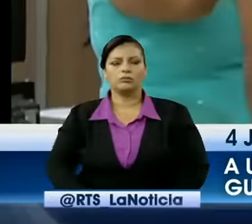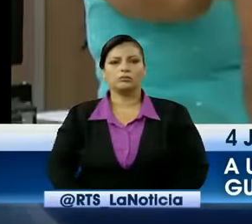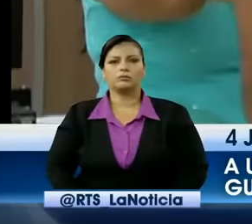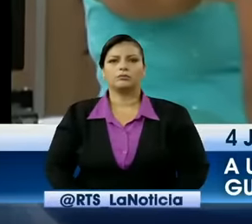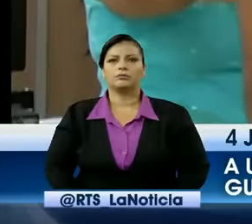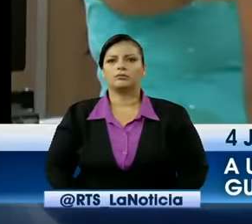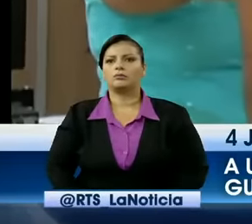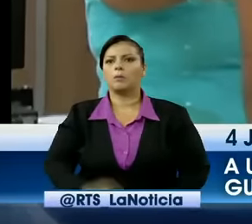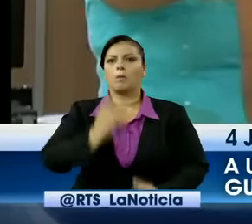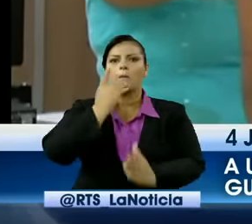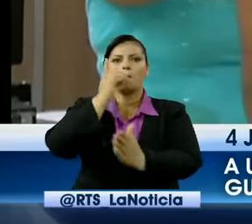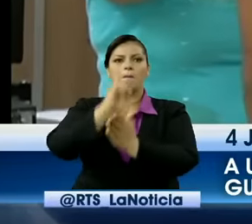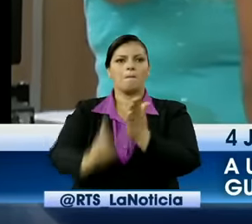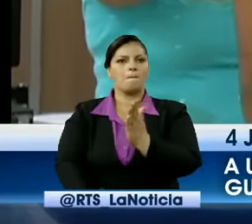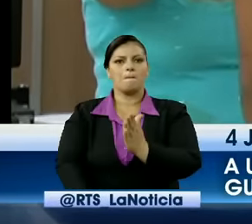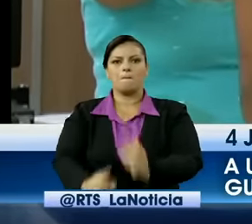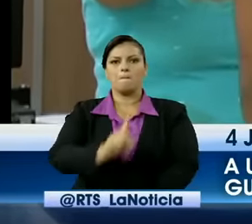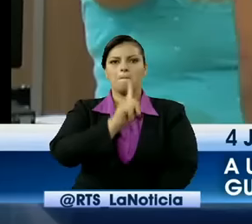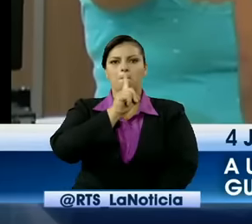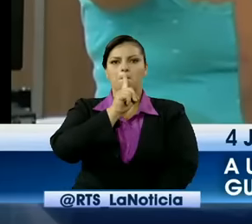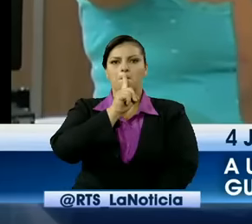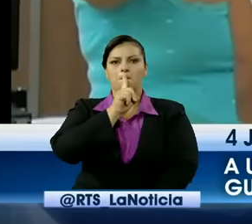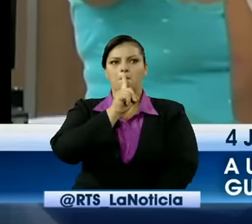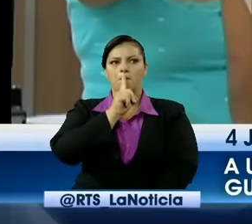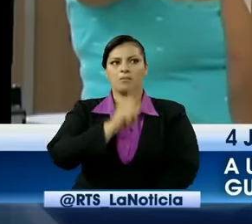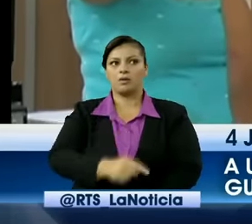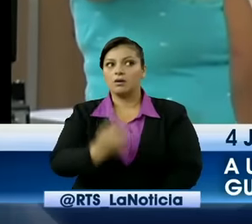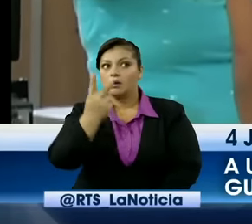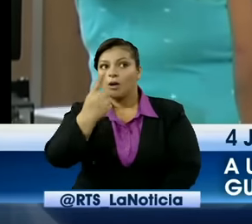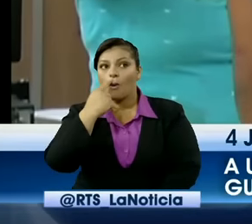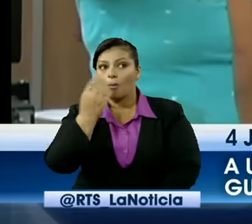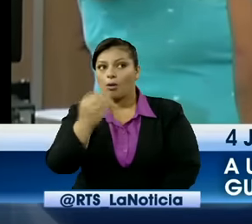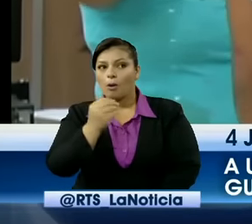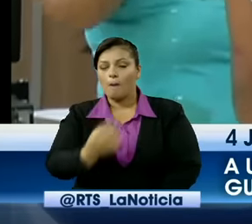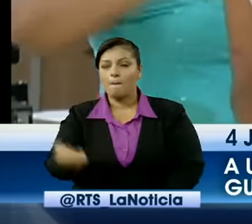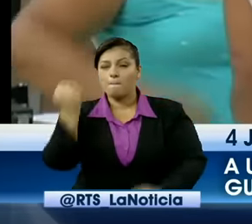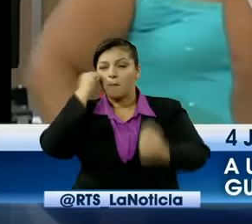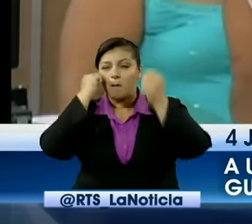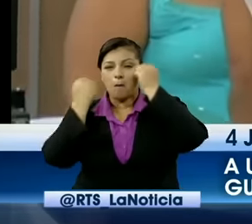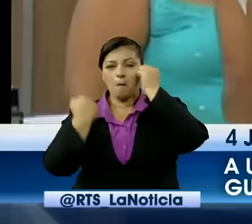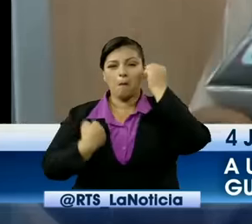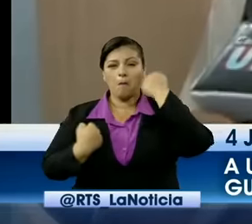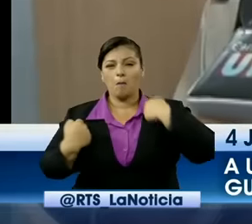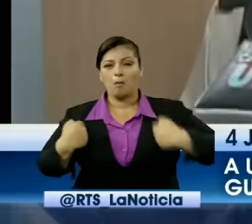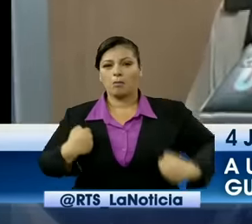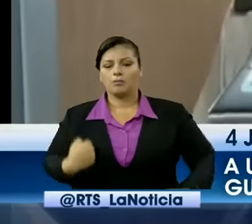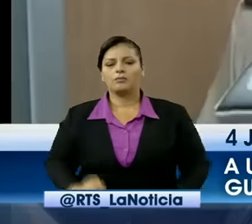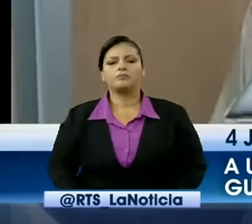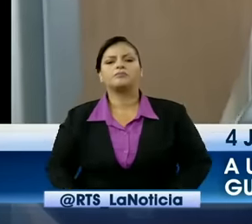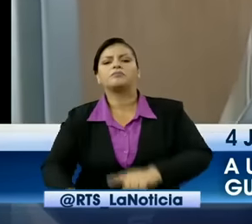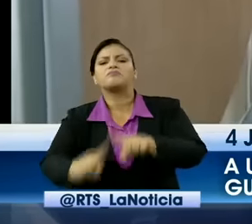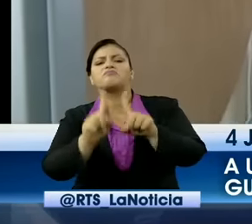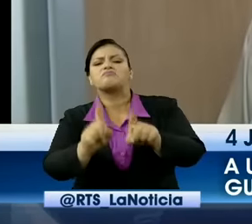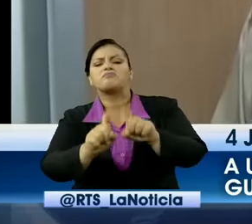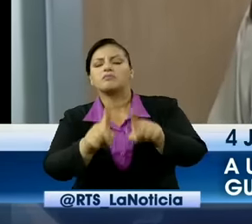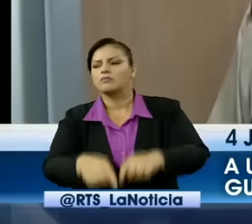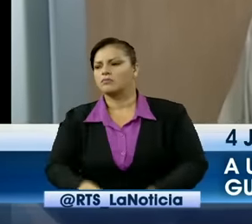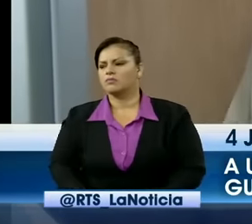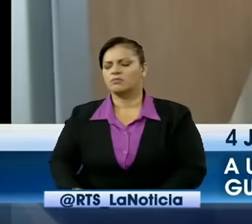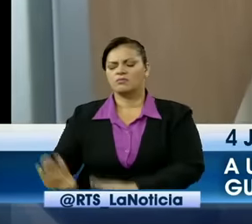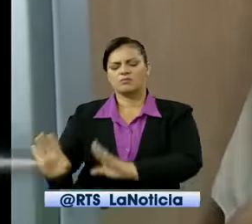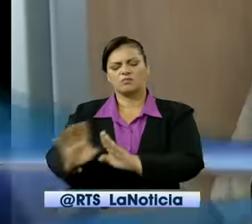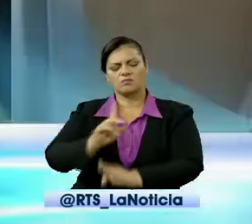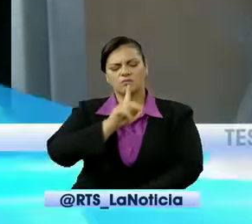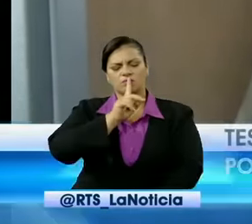denuncia formal. El afectado por los golpes guardó silencio ante la prensa. Una riña que